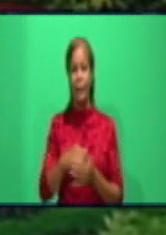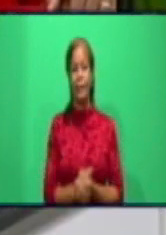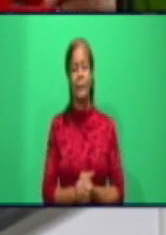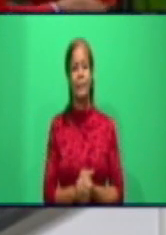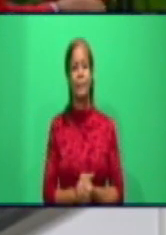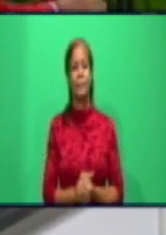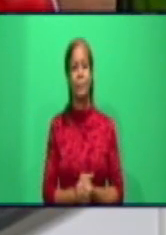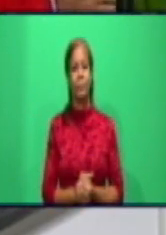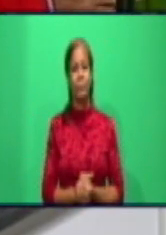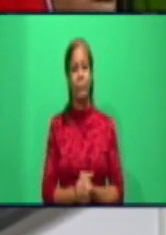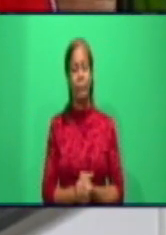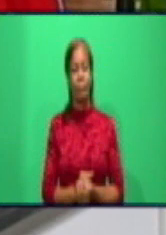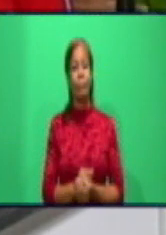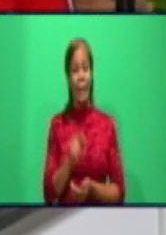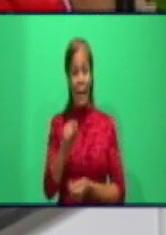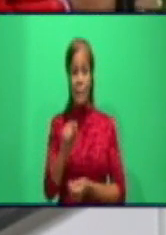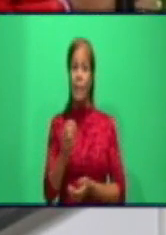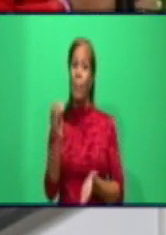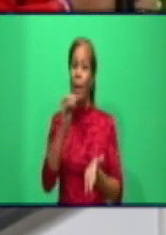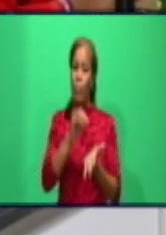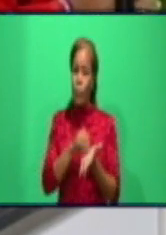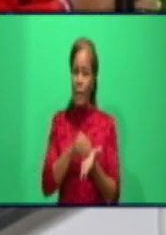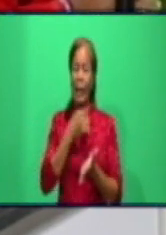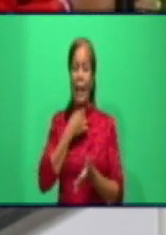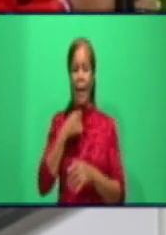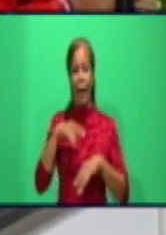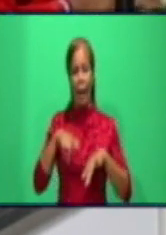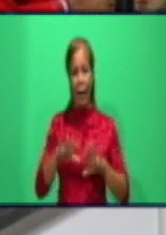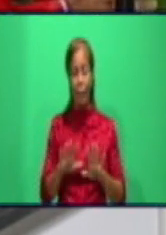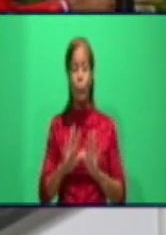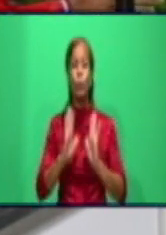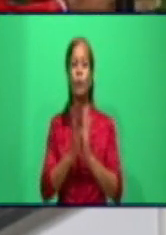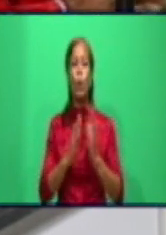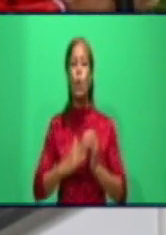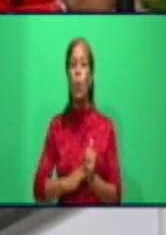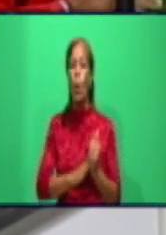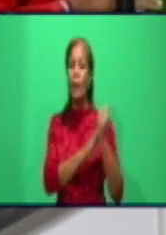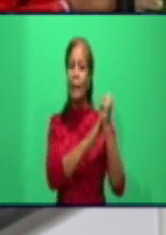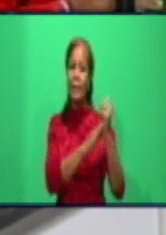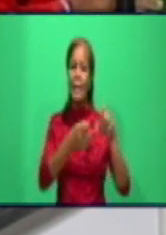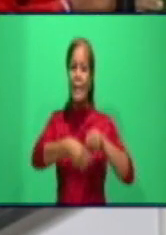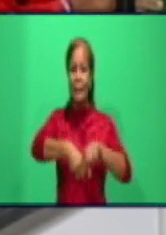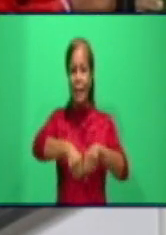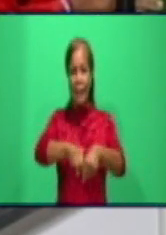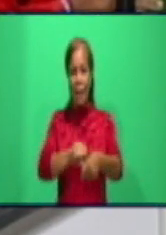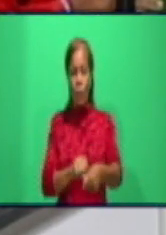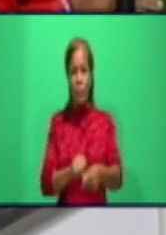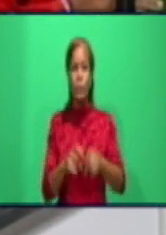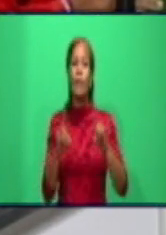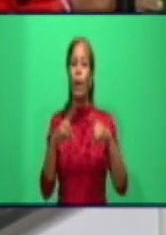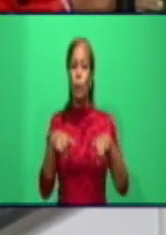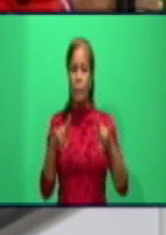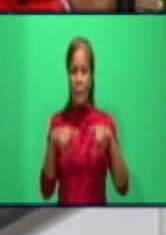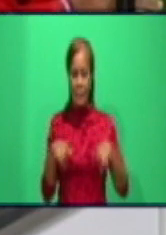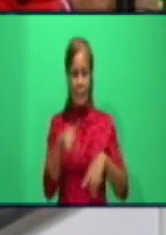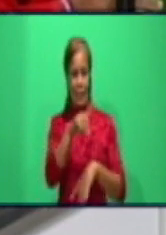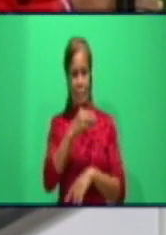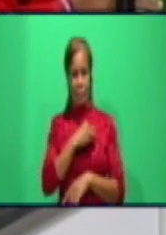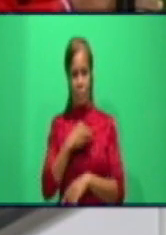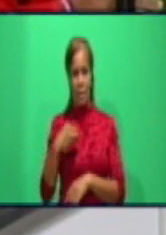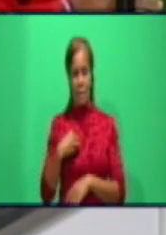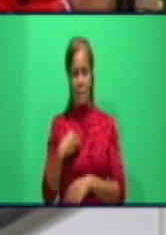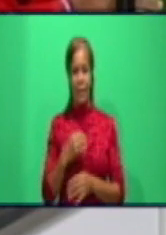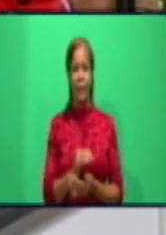la vida. Karel es solo un ejemplo, doctor Aníbal, de los miles de graduados de la universidad que usted rectorea. Buenas tardes.